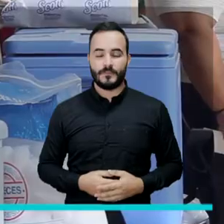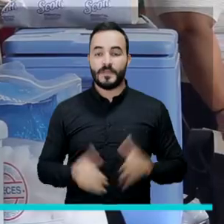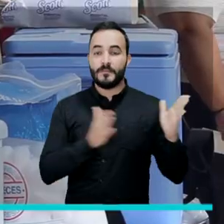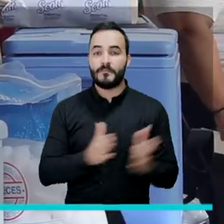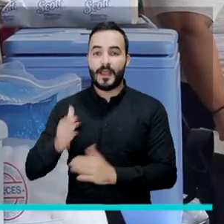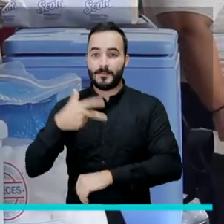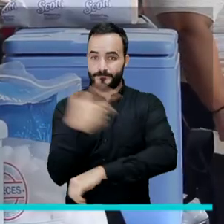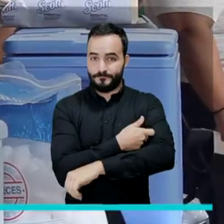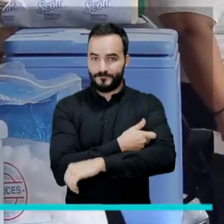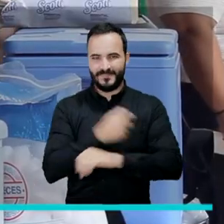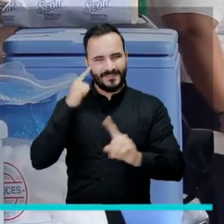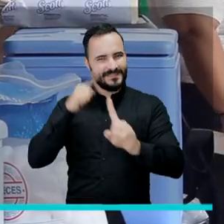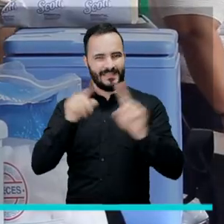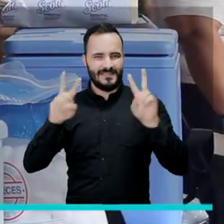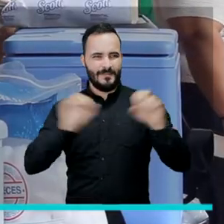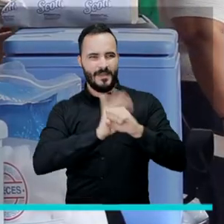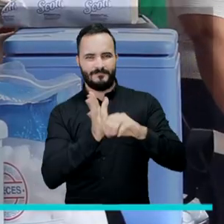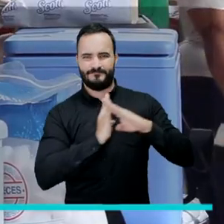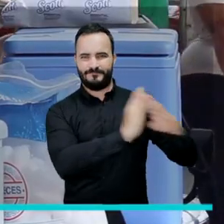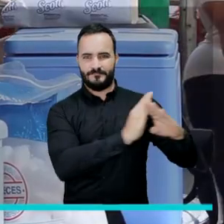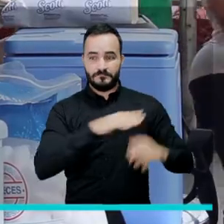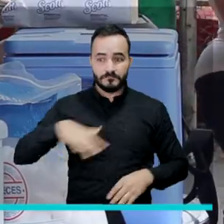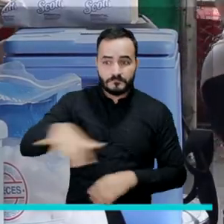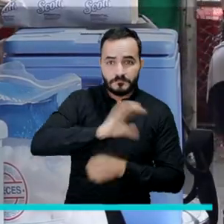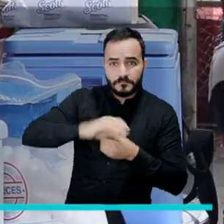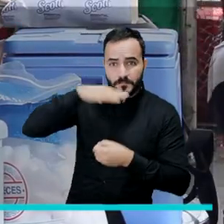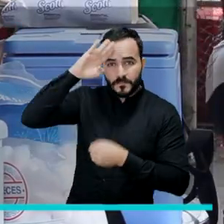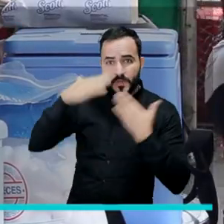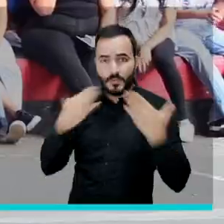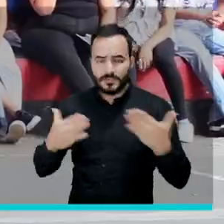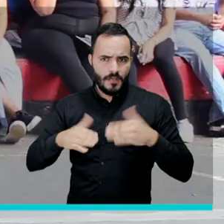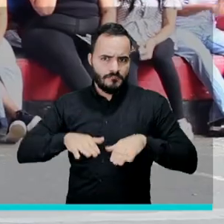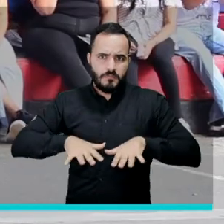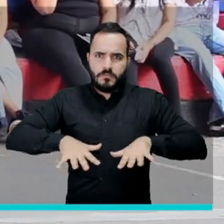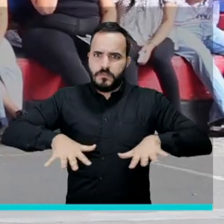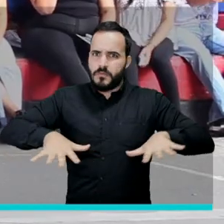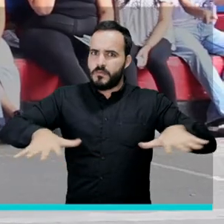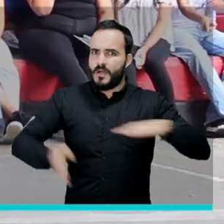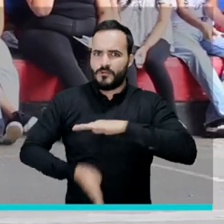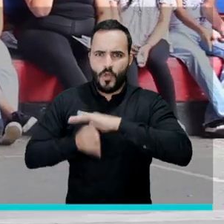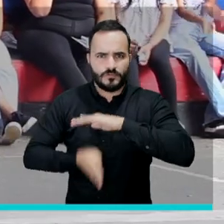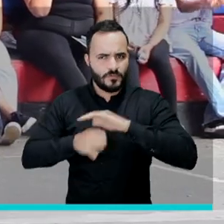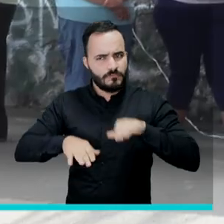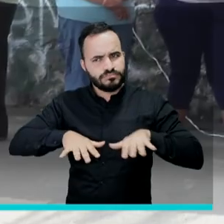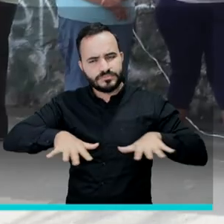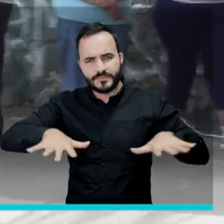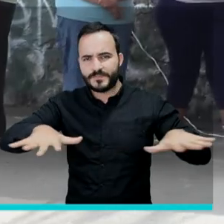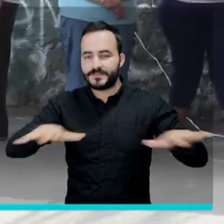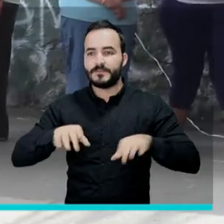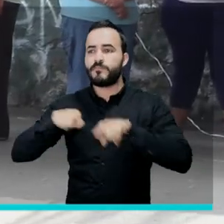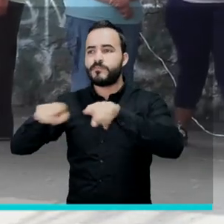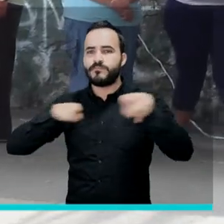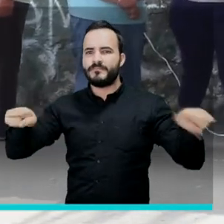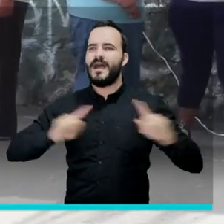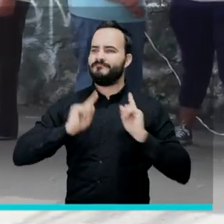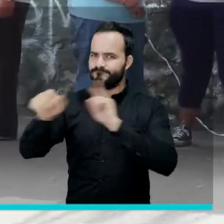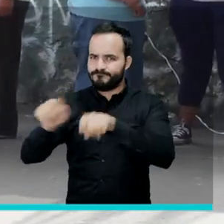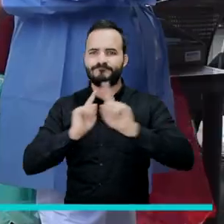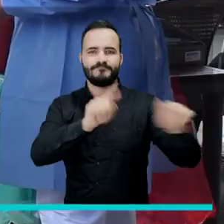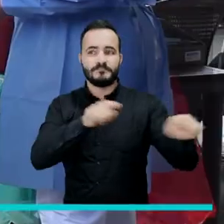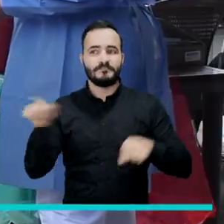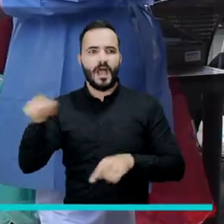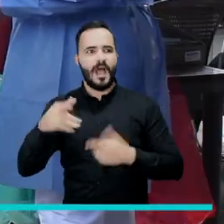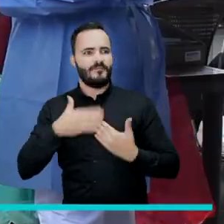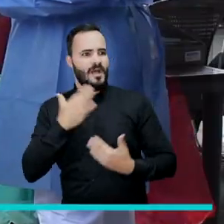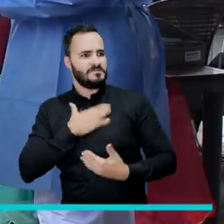El plan de vacunación contra la COVID-19 en Medellín continúa expandiéndose a diferentes lugares de la ciudad con el objetivo de facilitar la aplicación